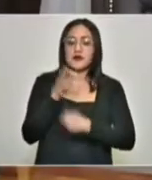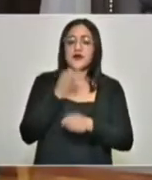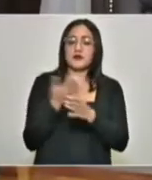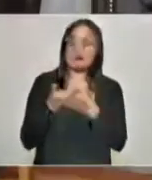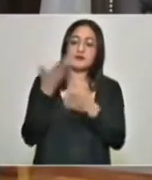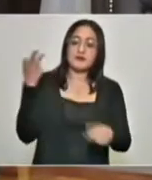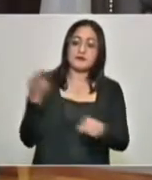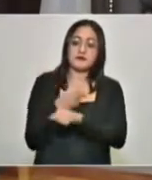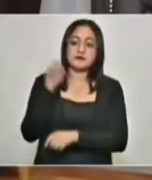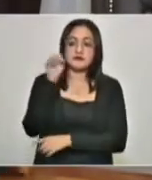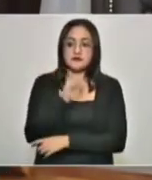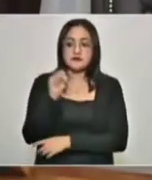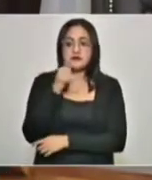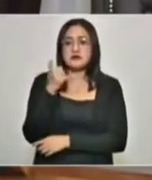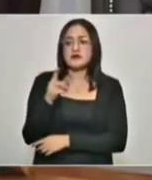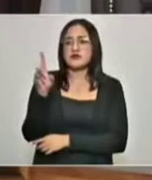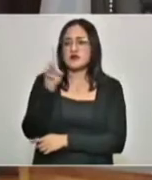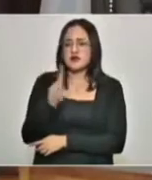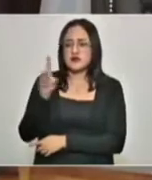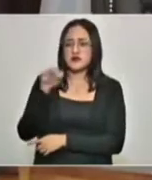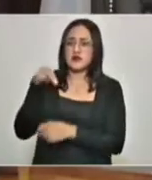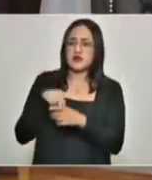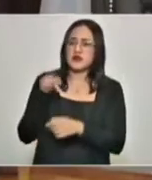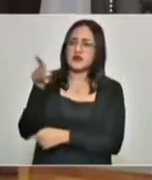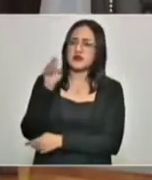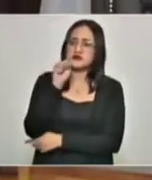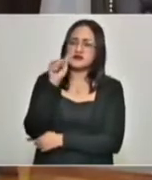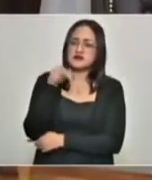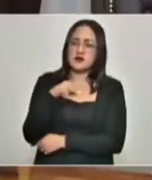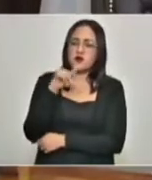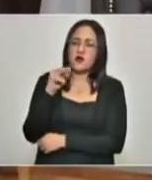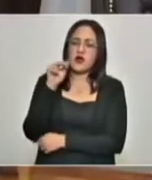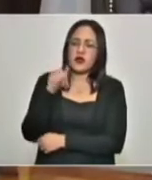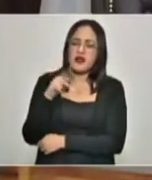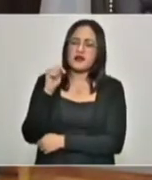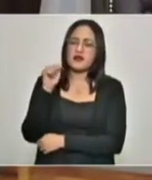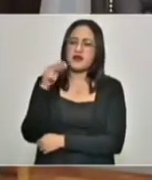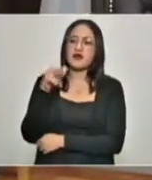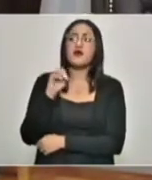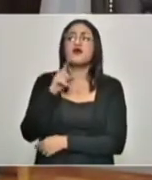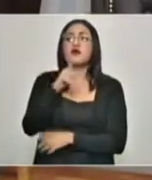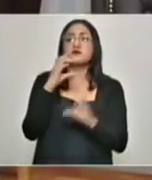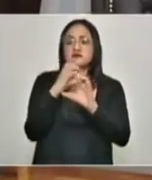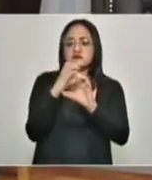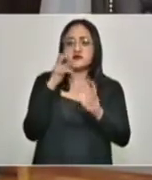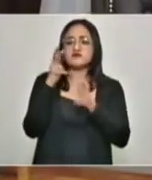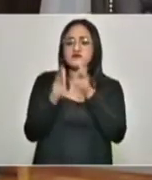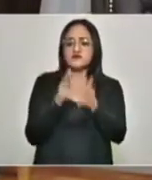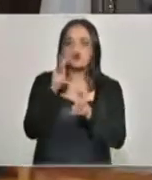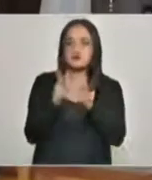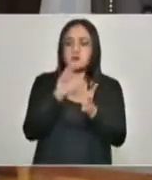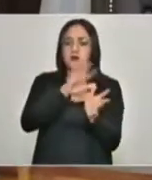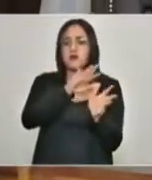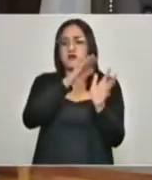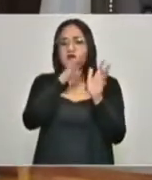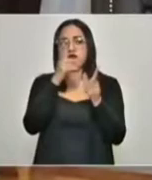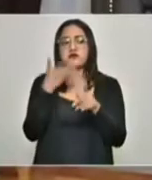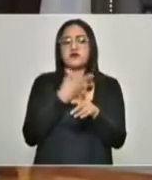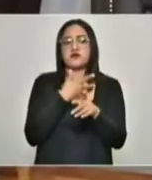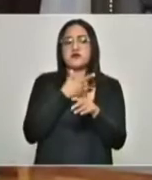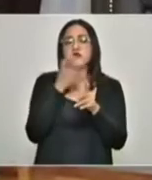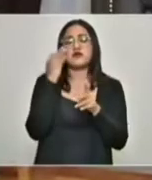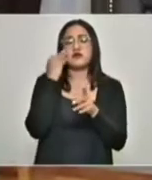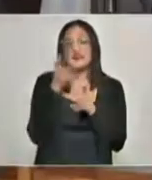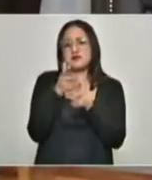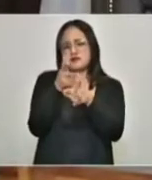el sábado y parte del domingo en San Juan Atenco con el tren de carga de Ferro Sur que estuvo varado por